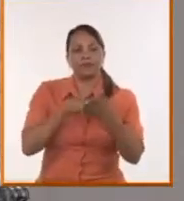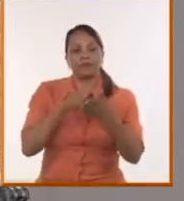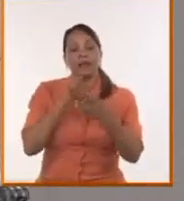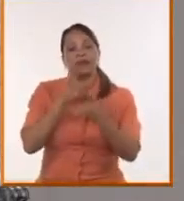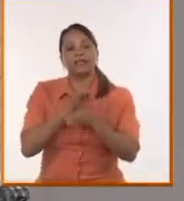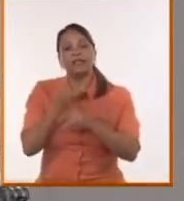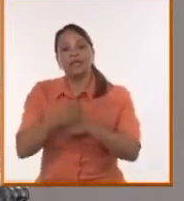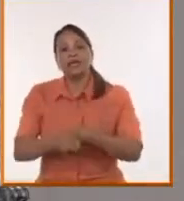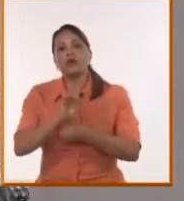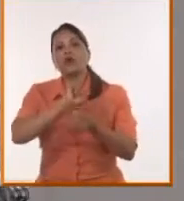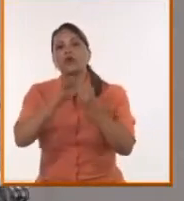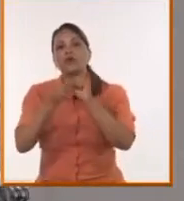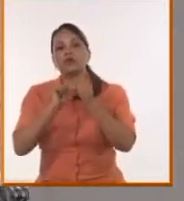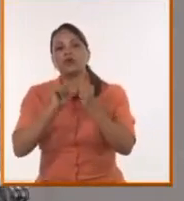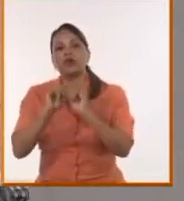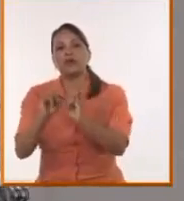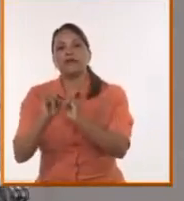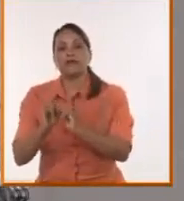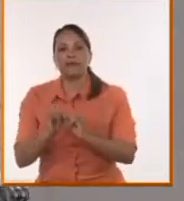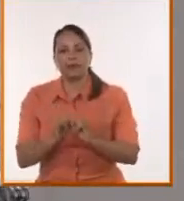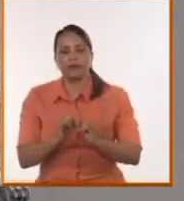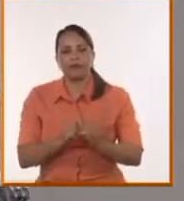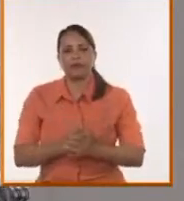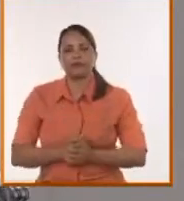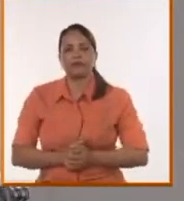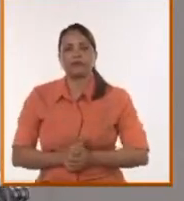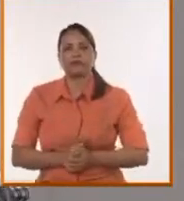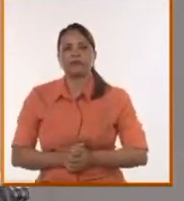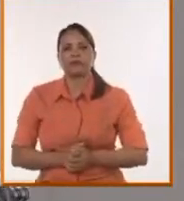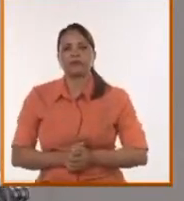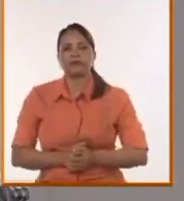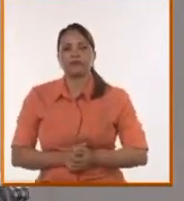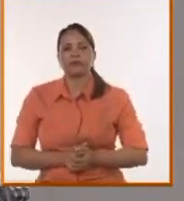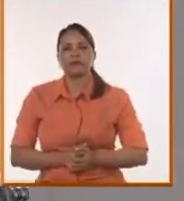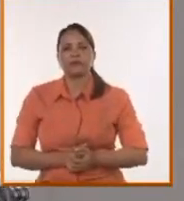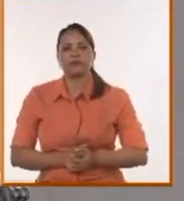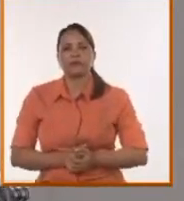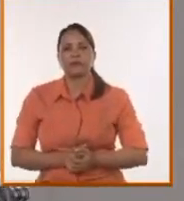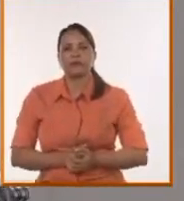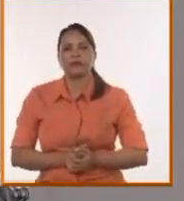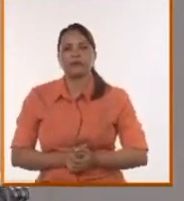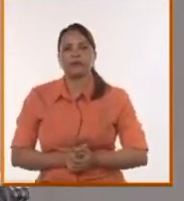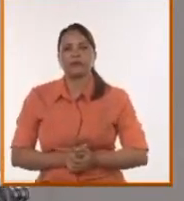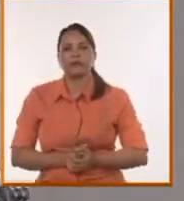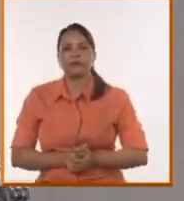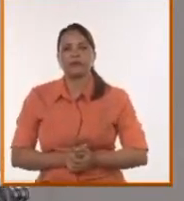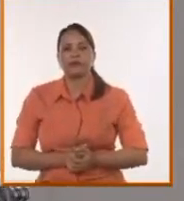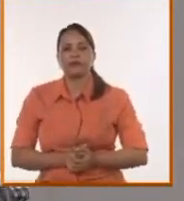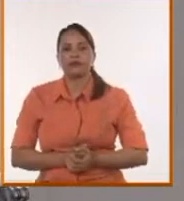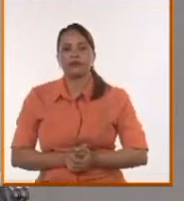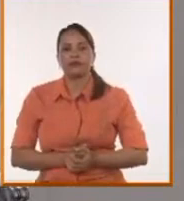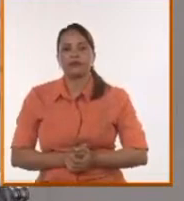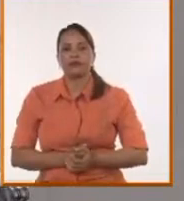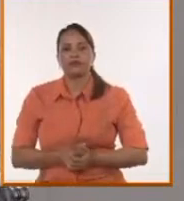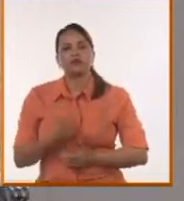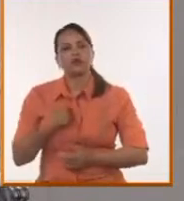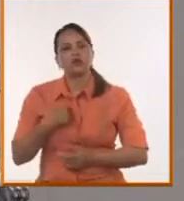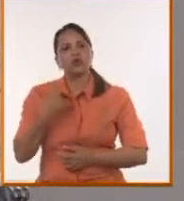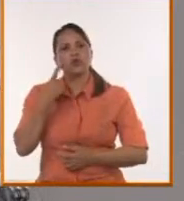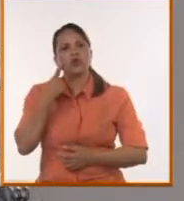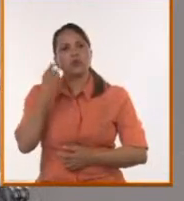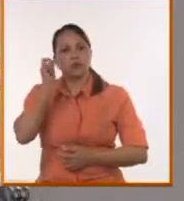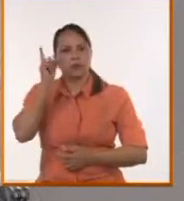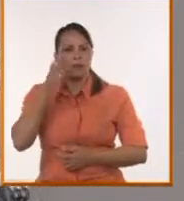absolutamente la información. Por eso tiene que haber el control absoluto de ese relato. Entonces, yo lo viví. Yo fui